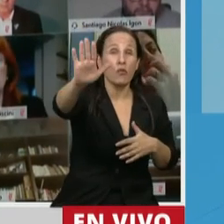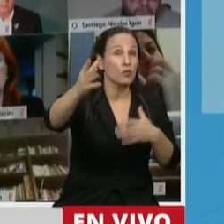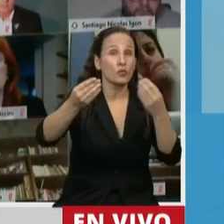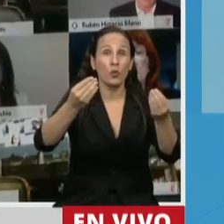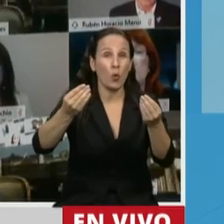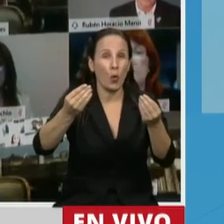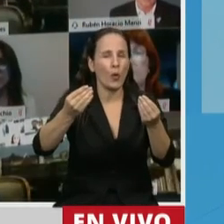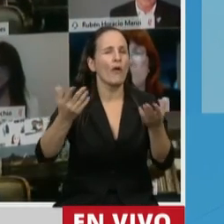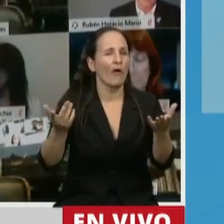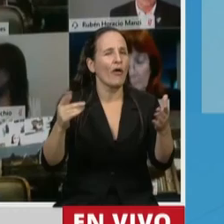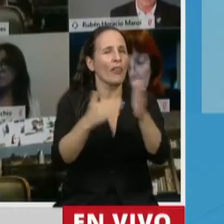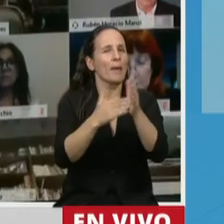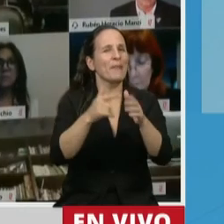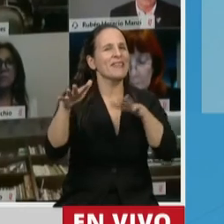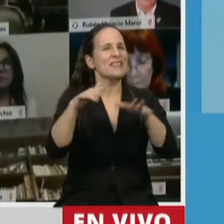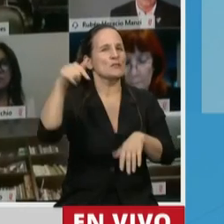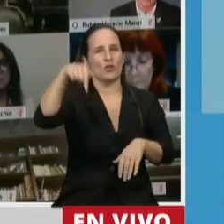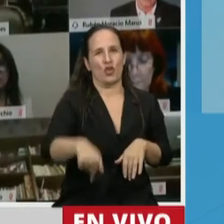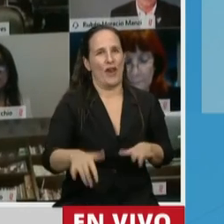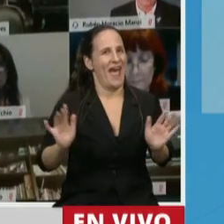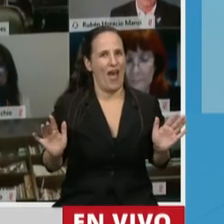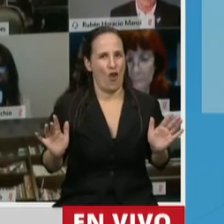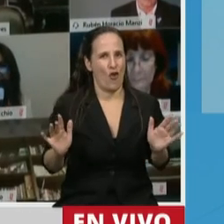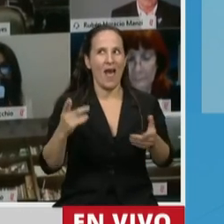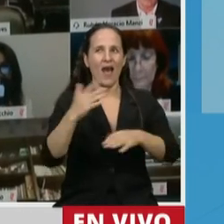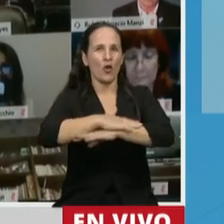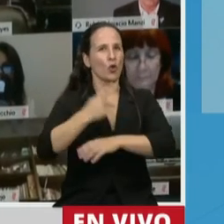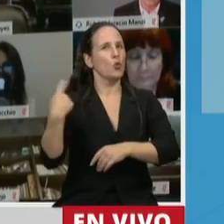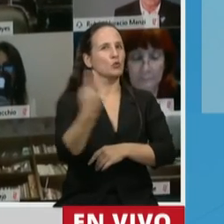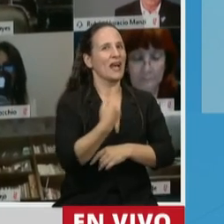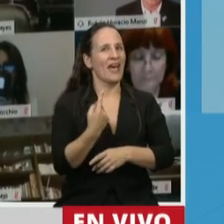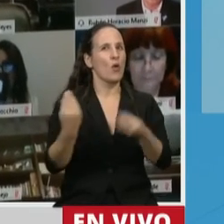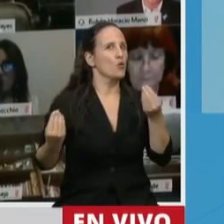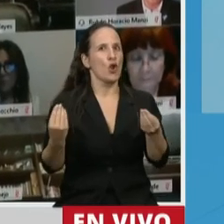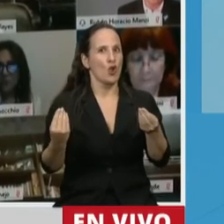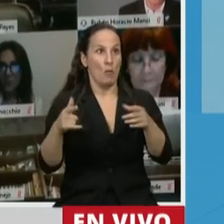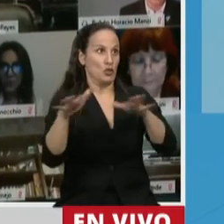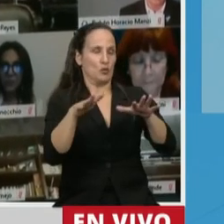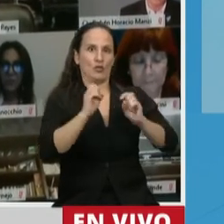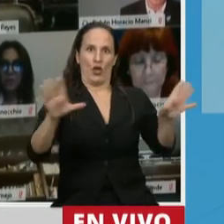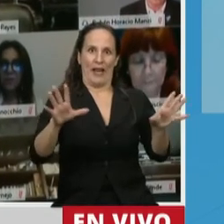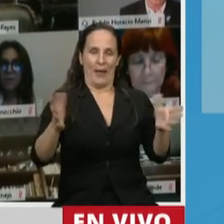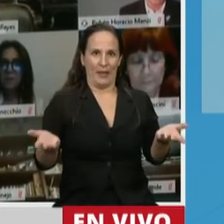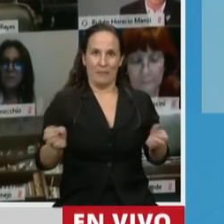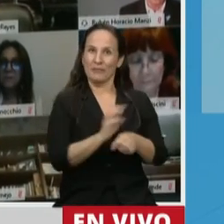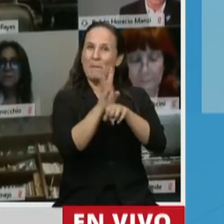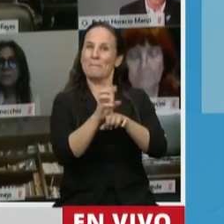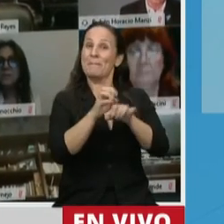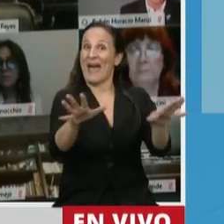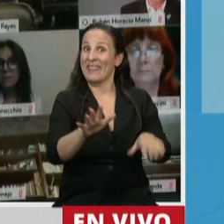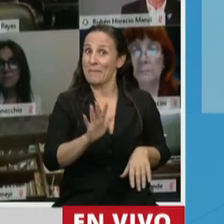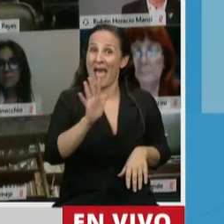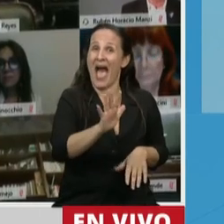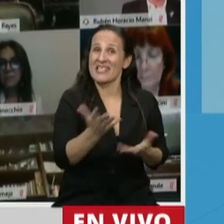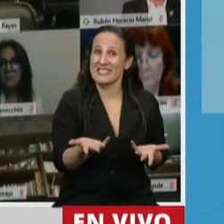posan en las conductas que estamos exhibiendo frente a esta situación límite. La pandemia no pregunta